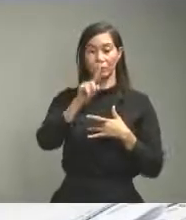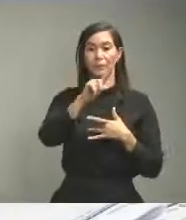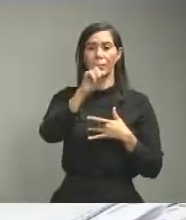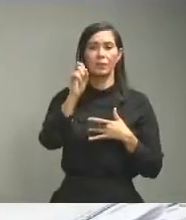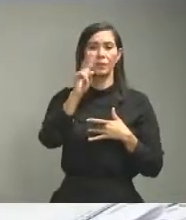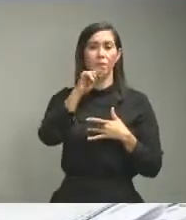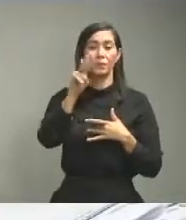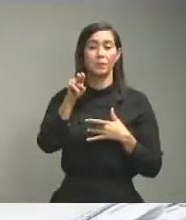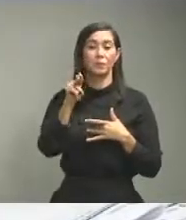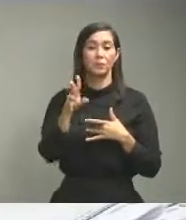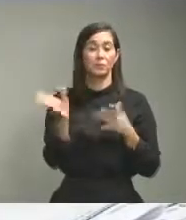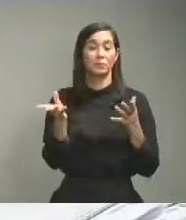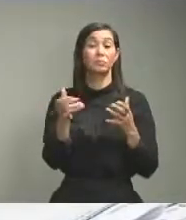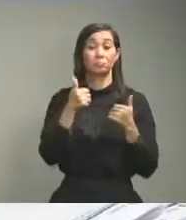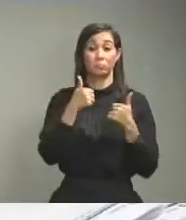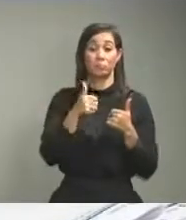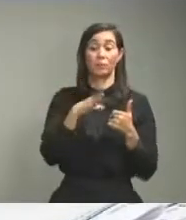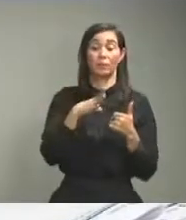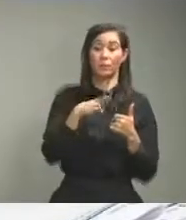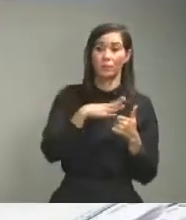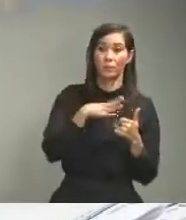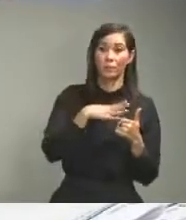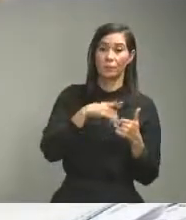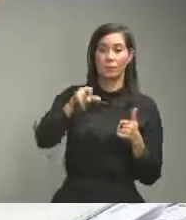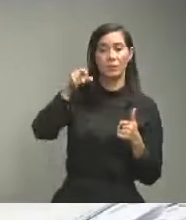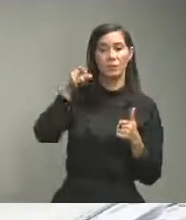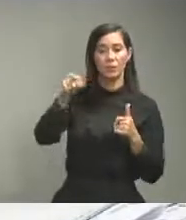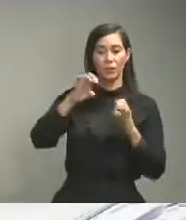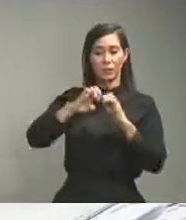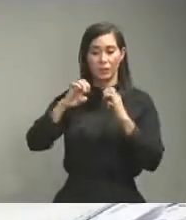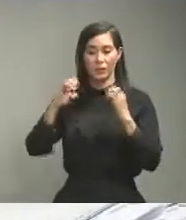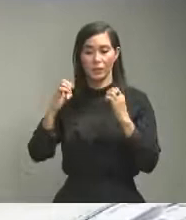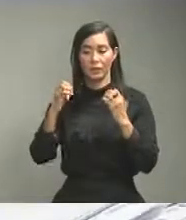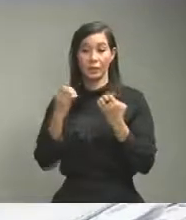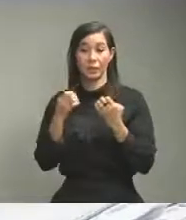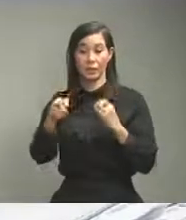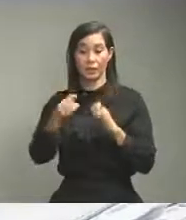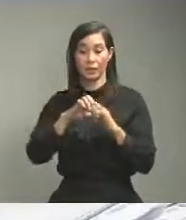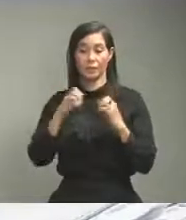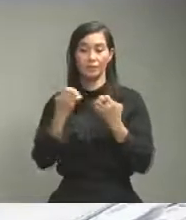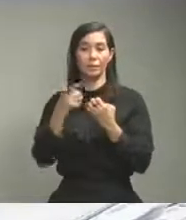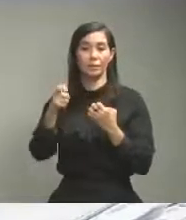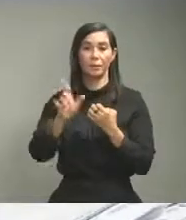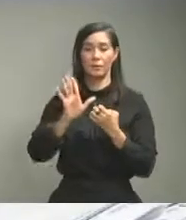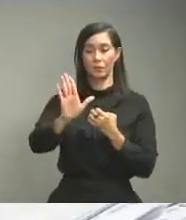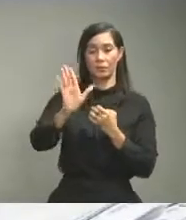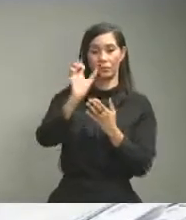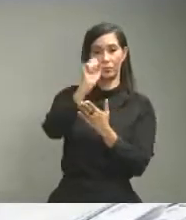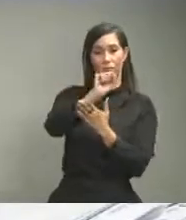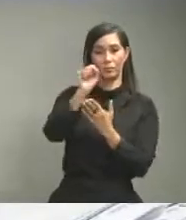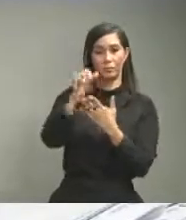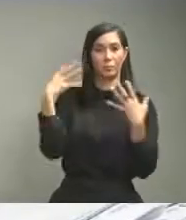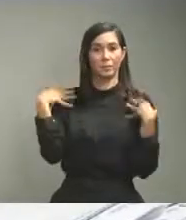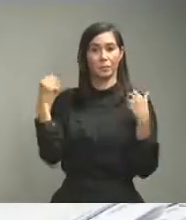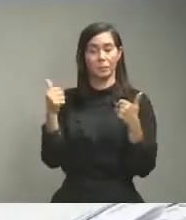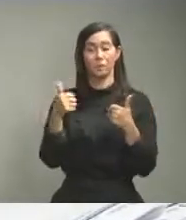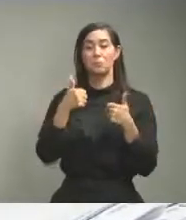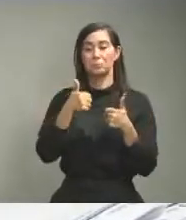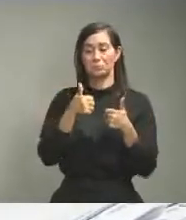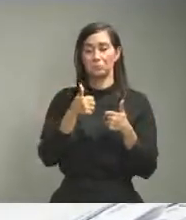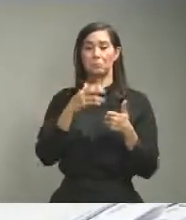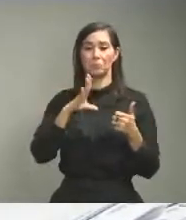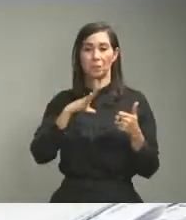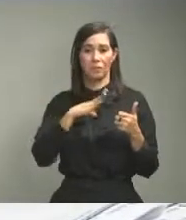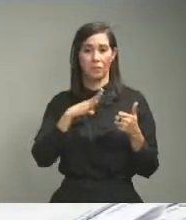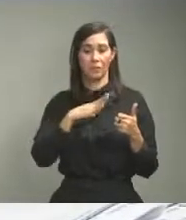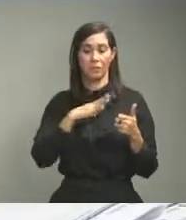de 121 significa que con lo que tiene actualmente disponible el sistema está dando respuesta